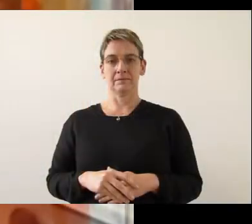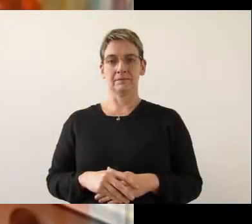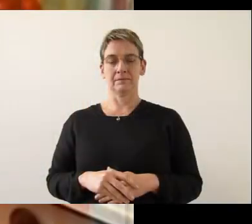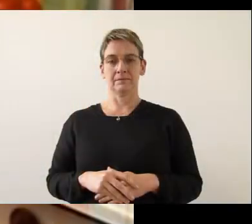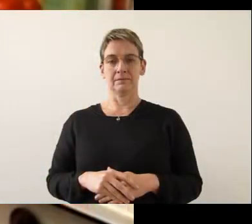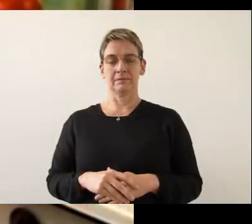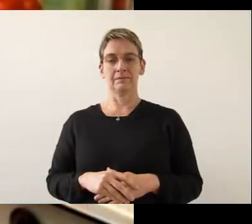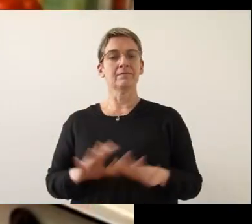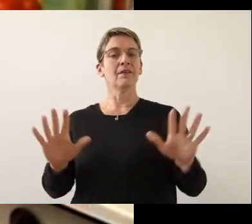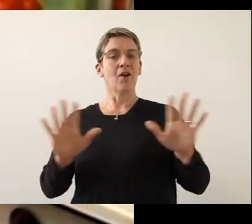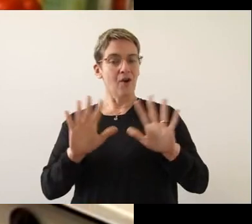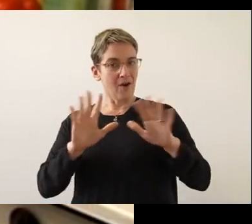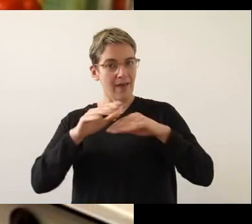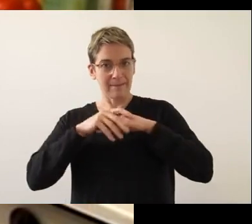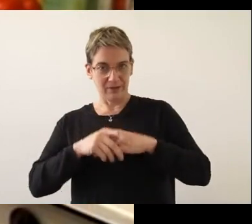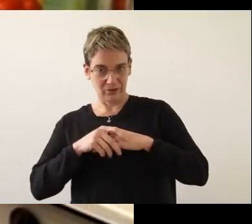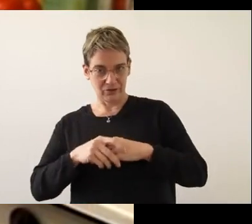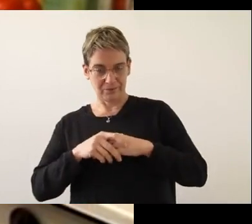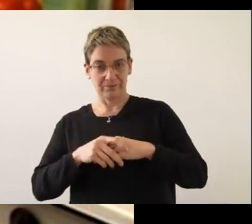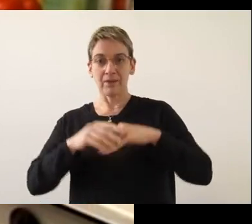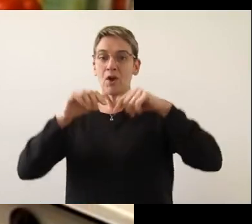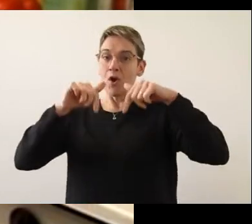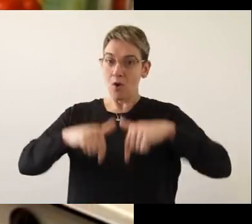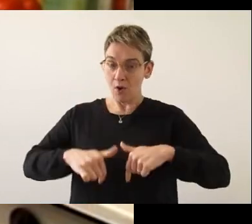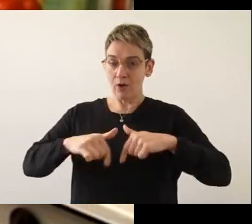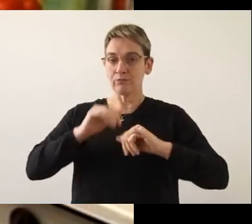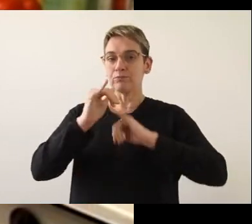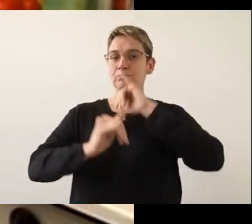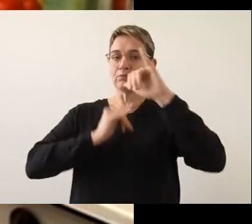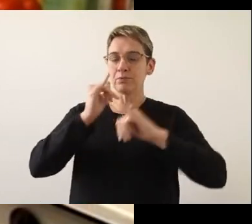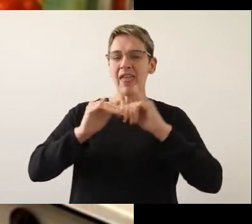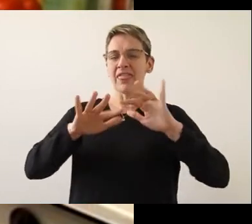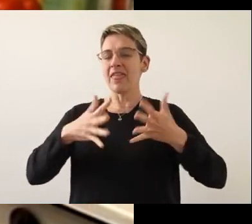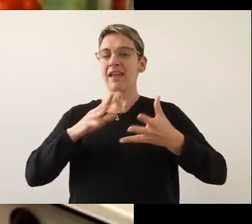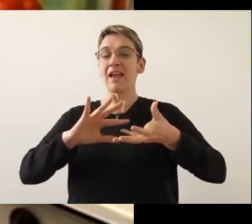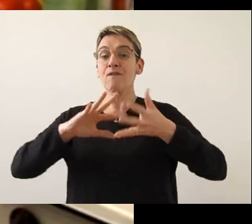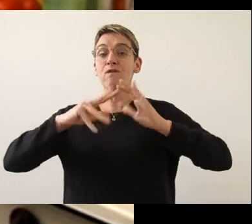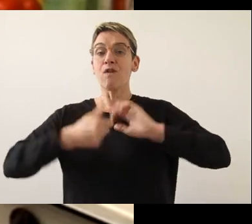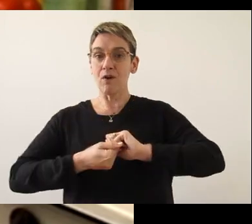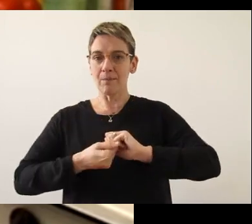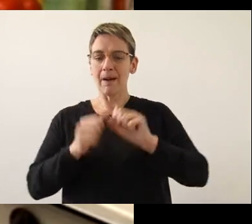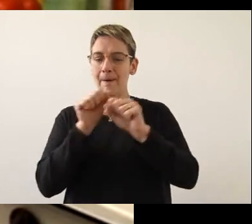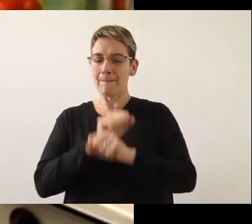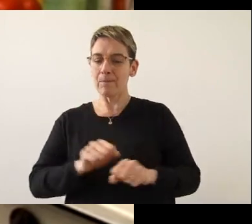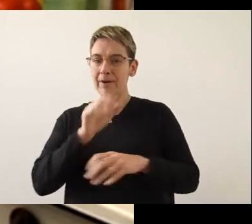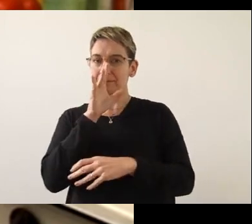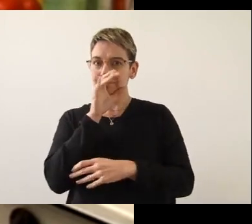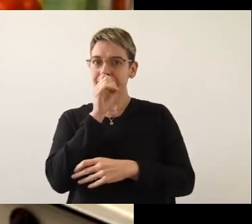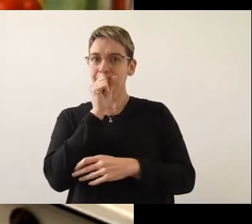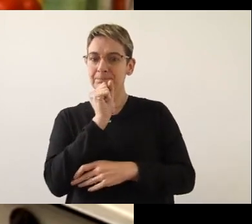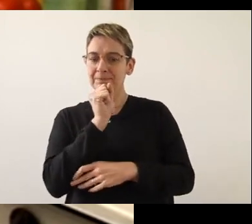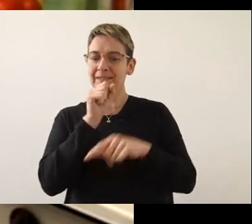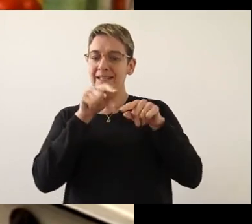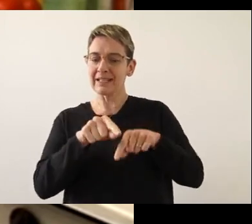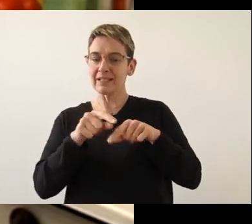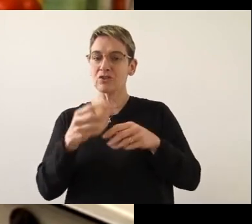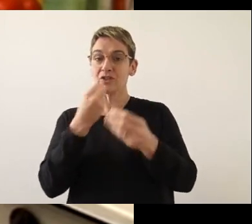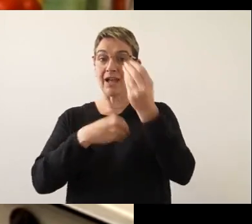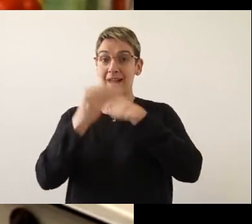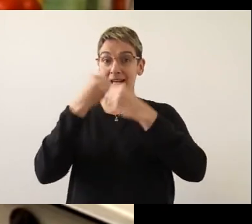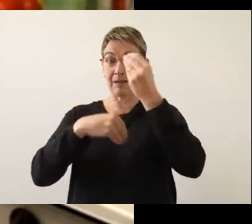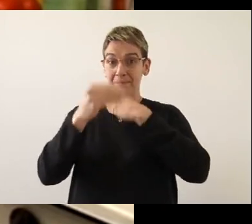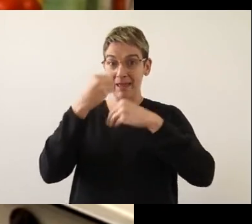¿Qué tal amigos? Hoy veremos de qué manera podemos conservar aquellos alimentos